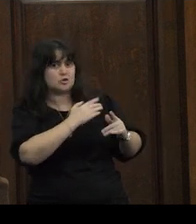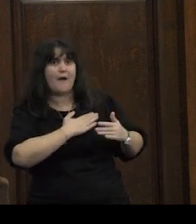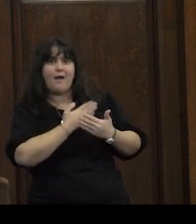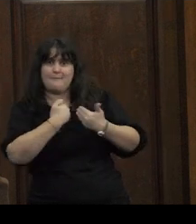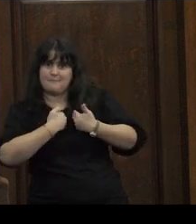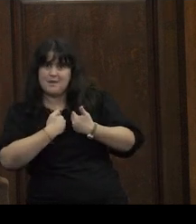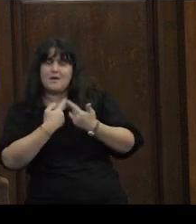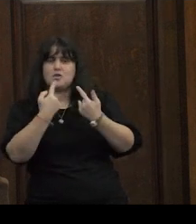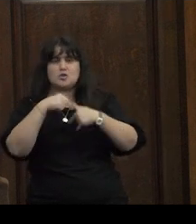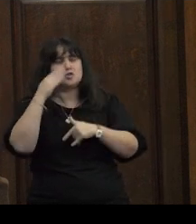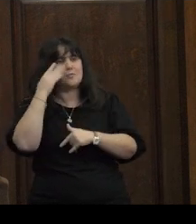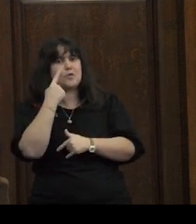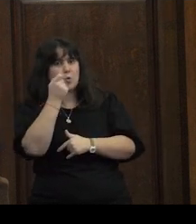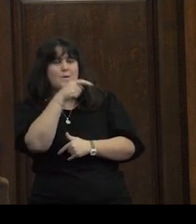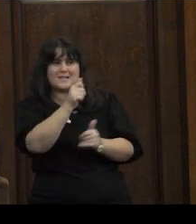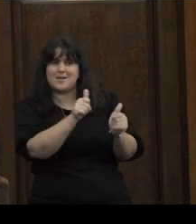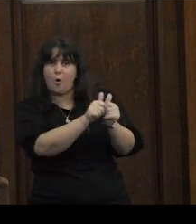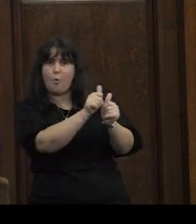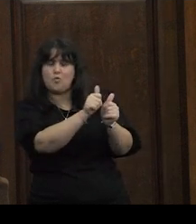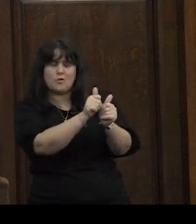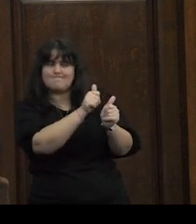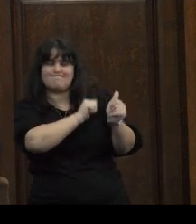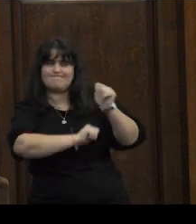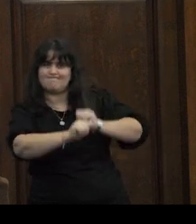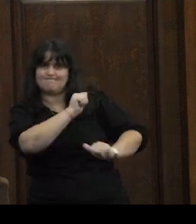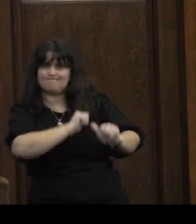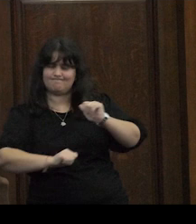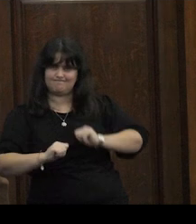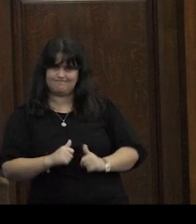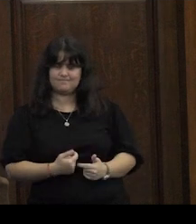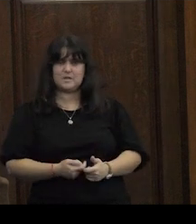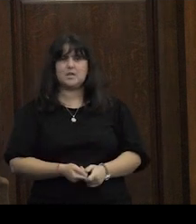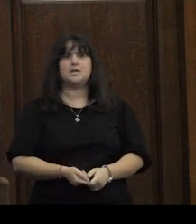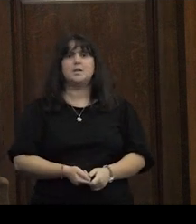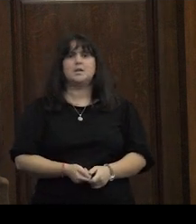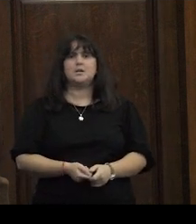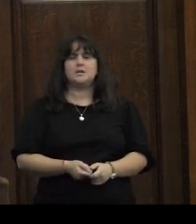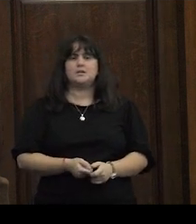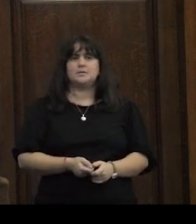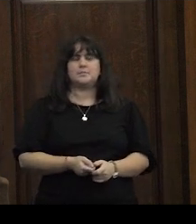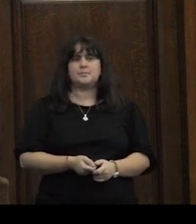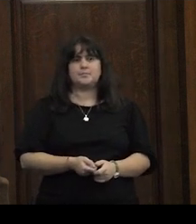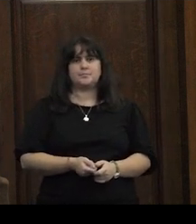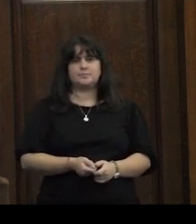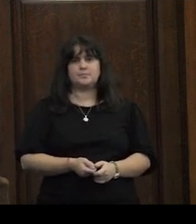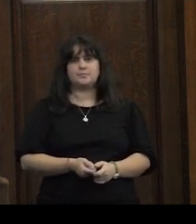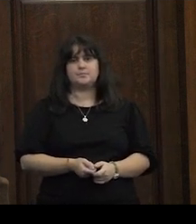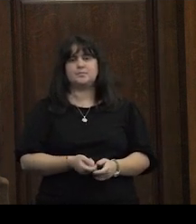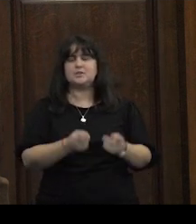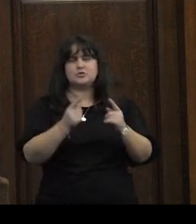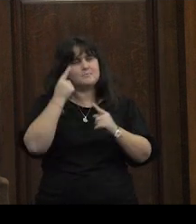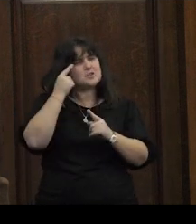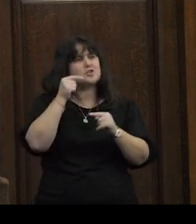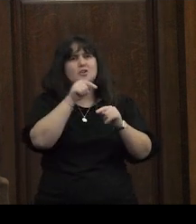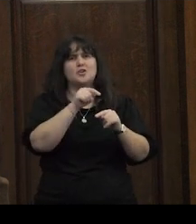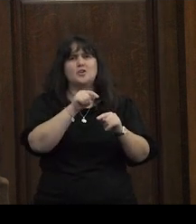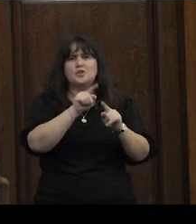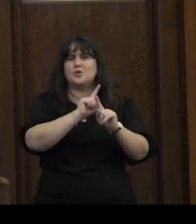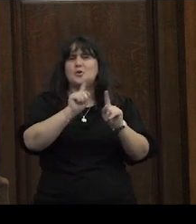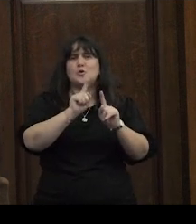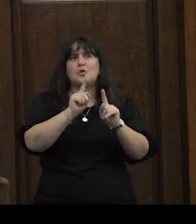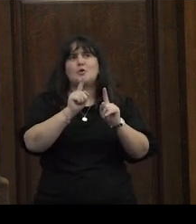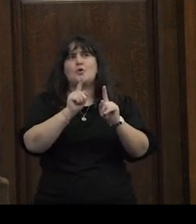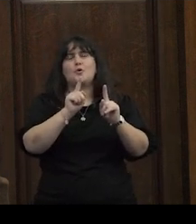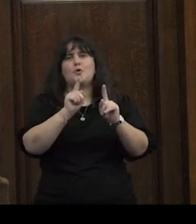suficiente como para saber que estar contigo me hace daño y pienso que no se